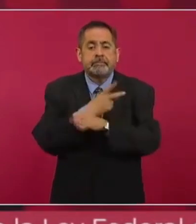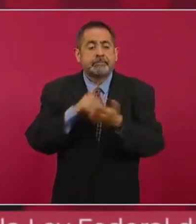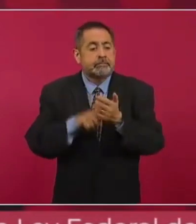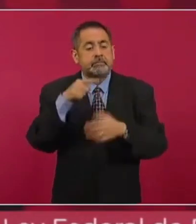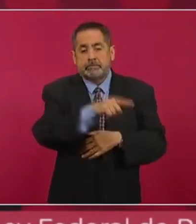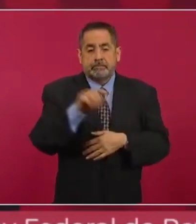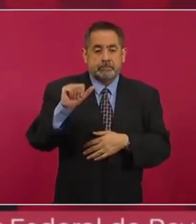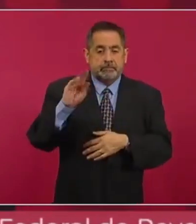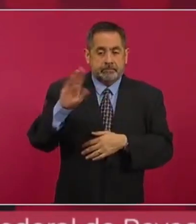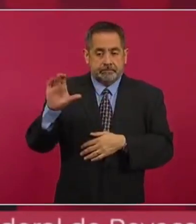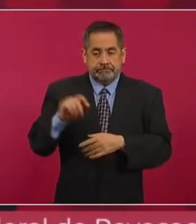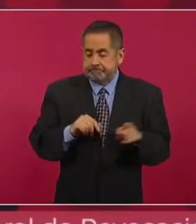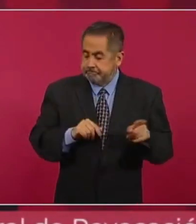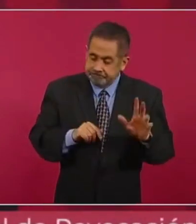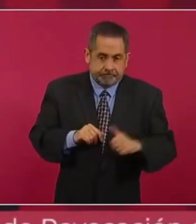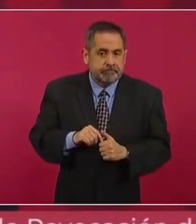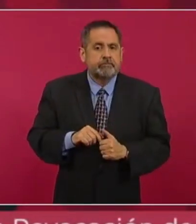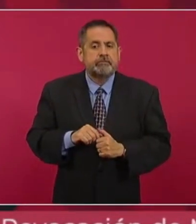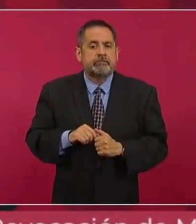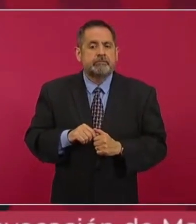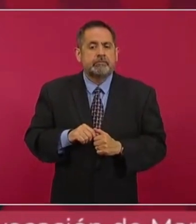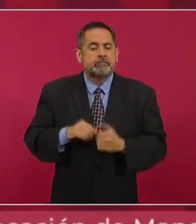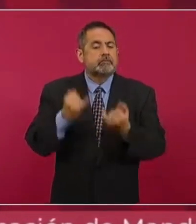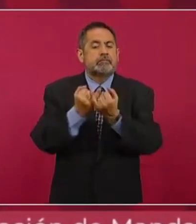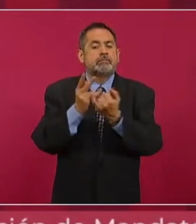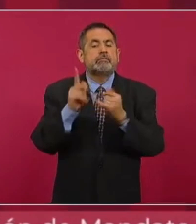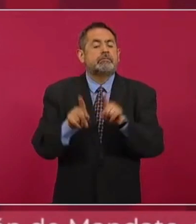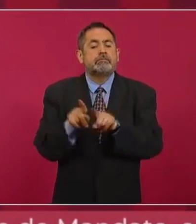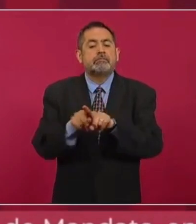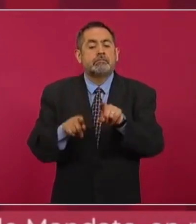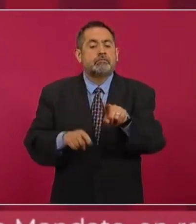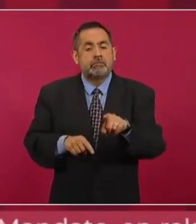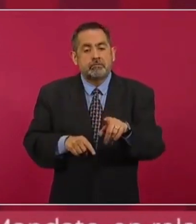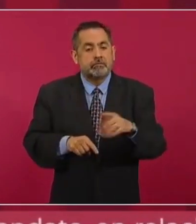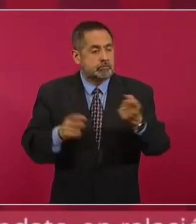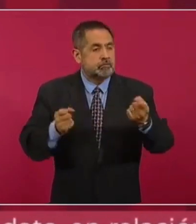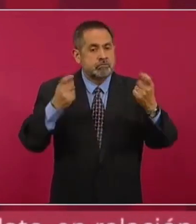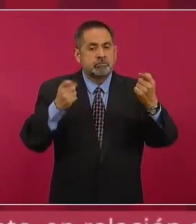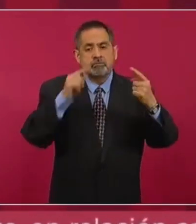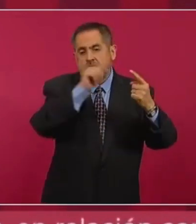guardería ABC. Pues así también se tenían